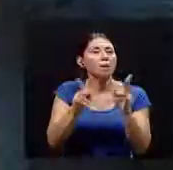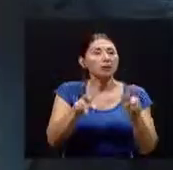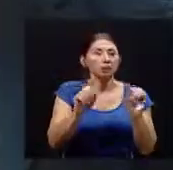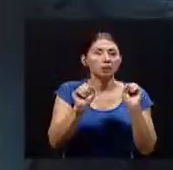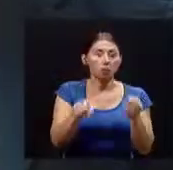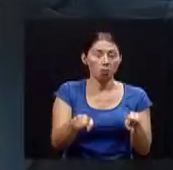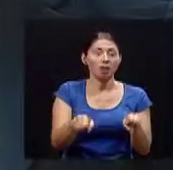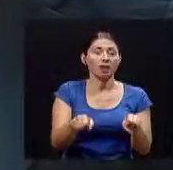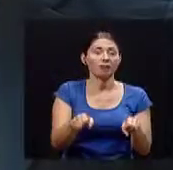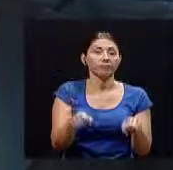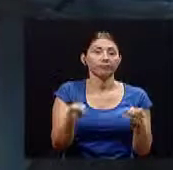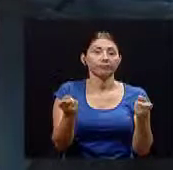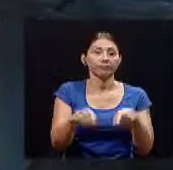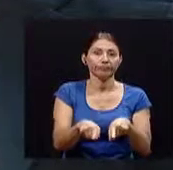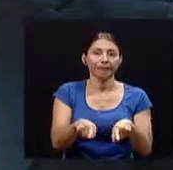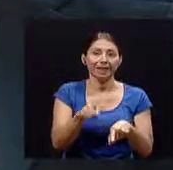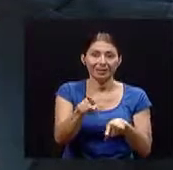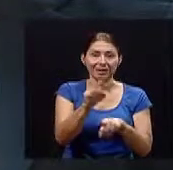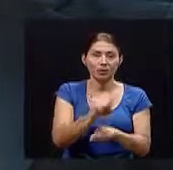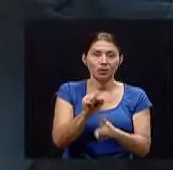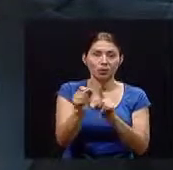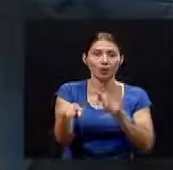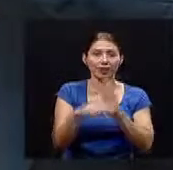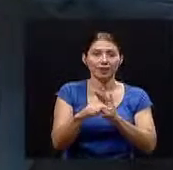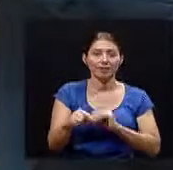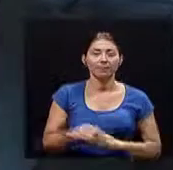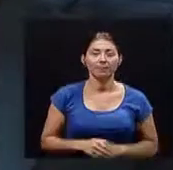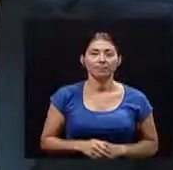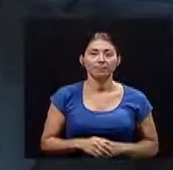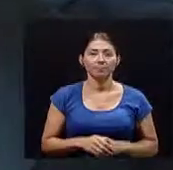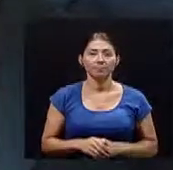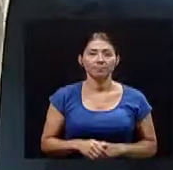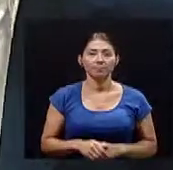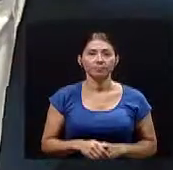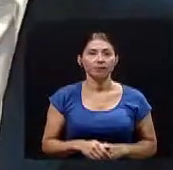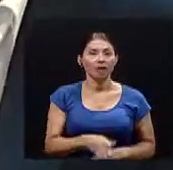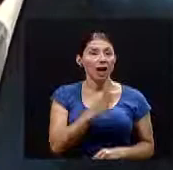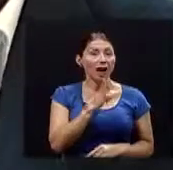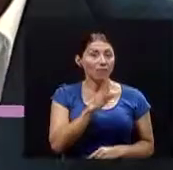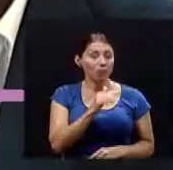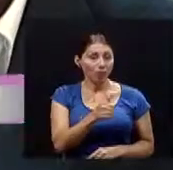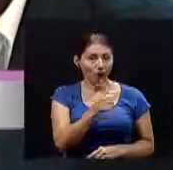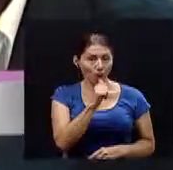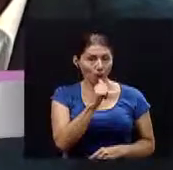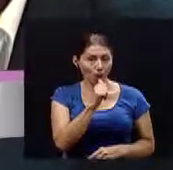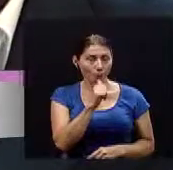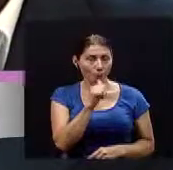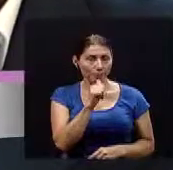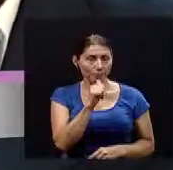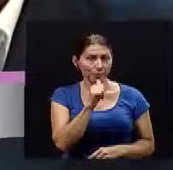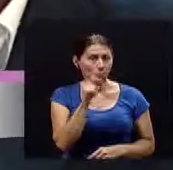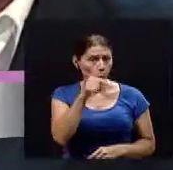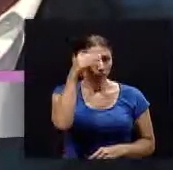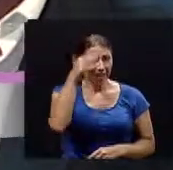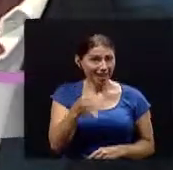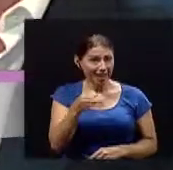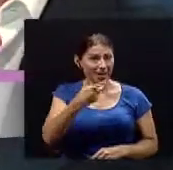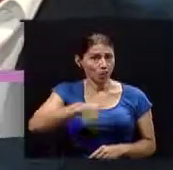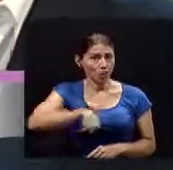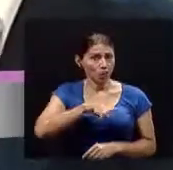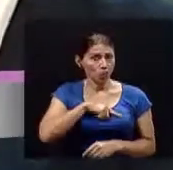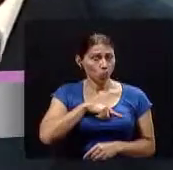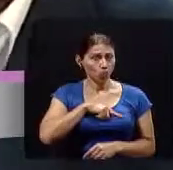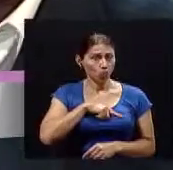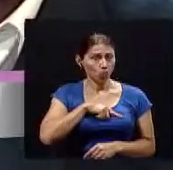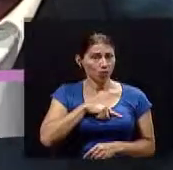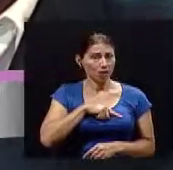a esas variables negativas Hablando del agua como tal usted cree que estamos acostumbrados los